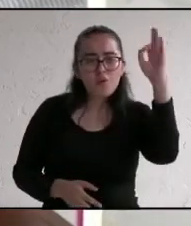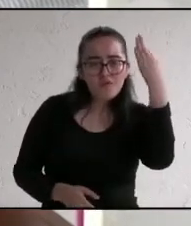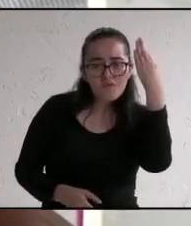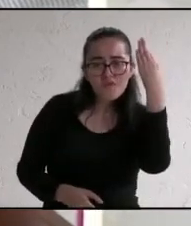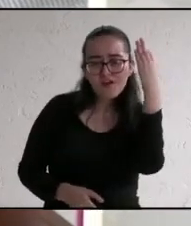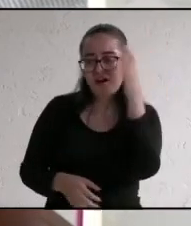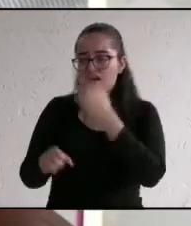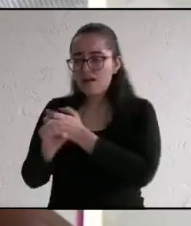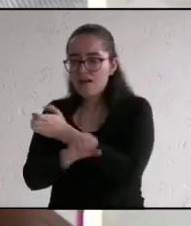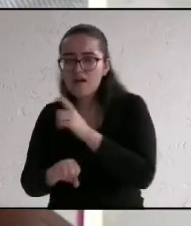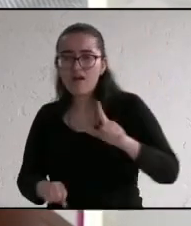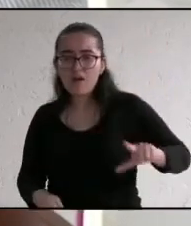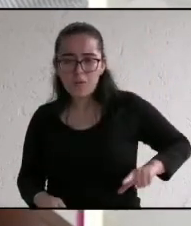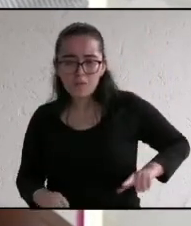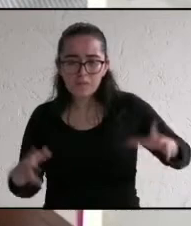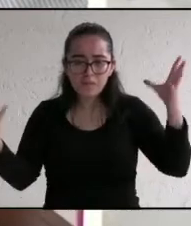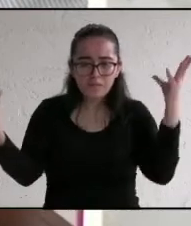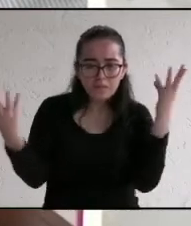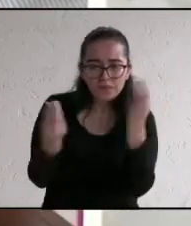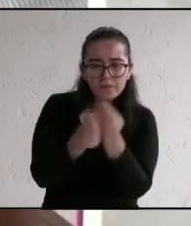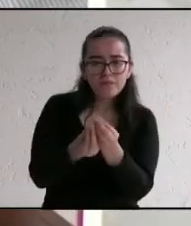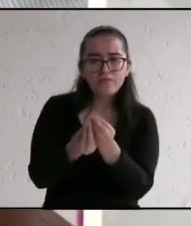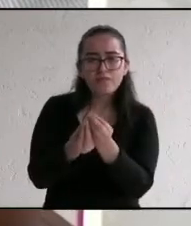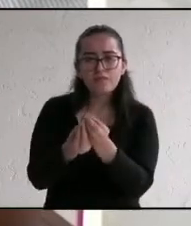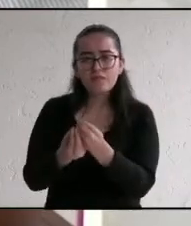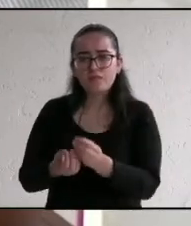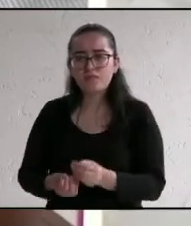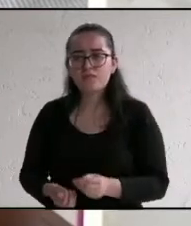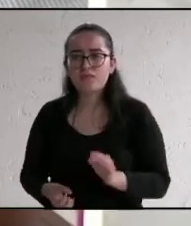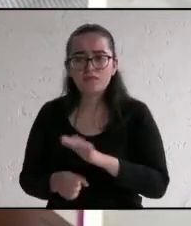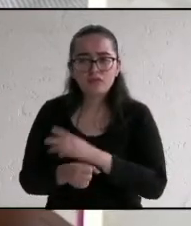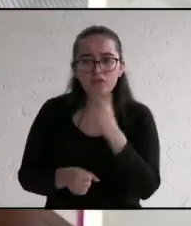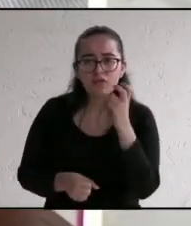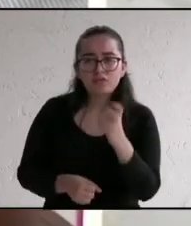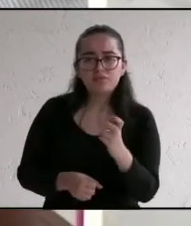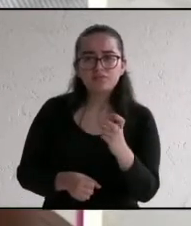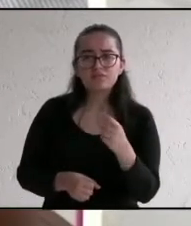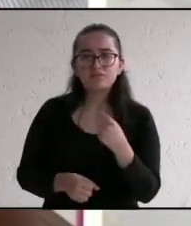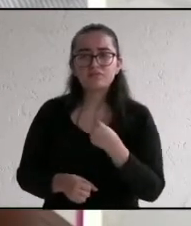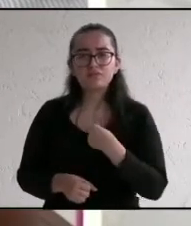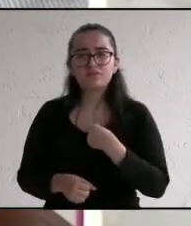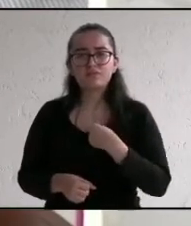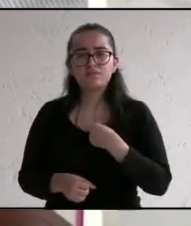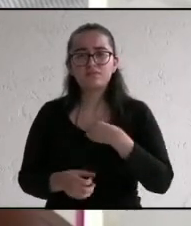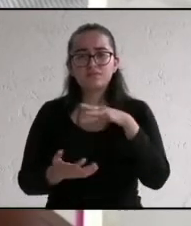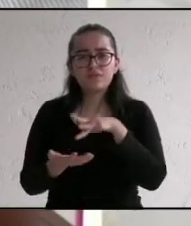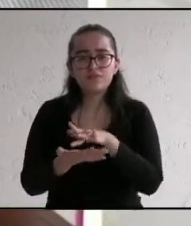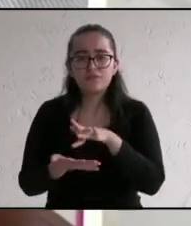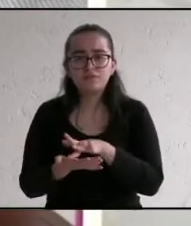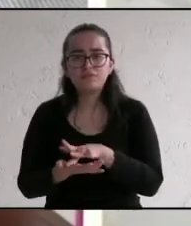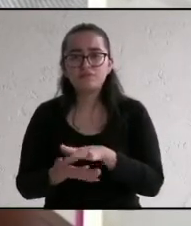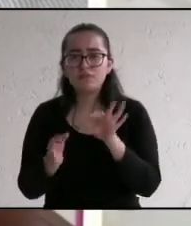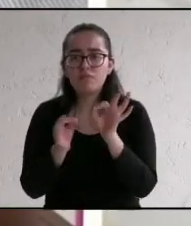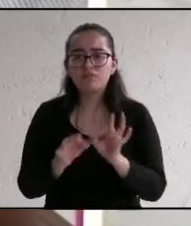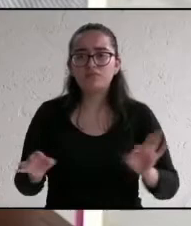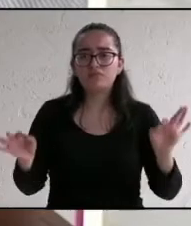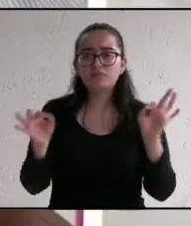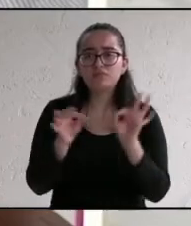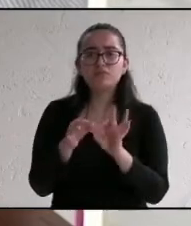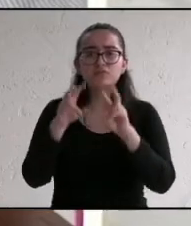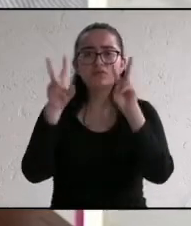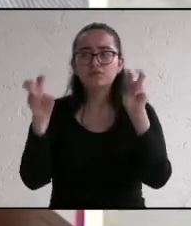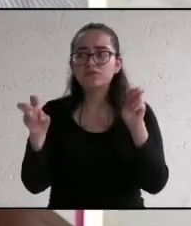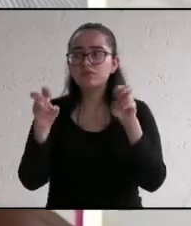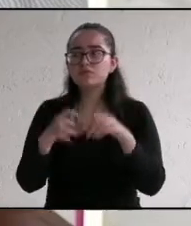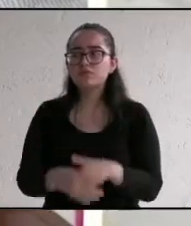creación de dicha comisión. Por eso con esto solventaremos y operaremos importante tema